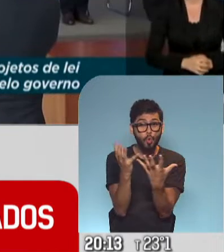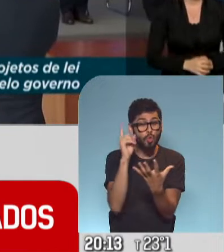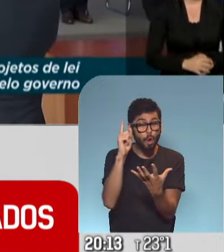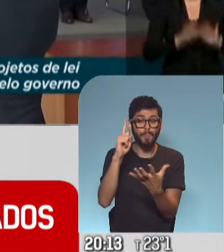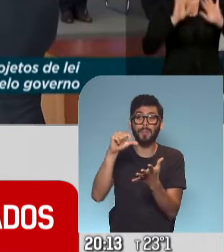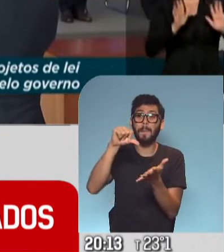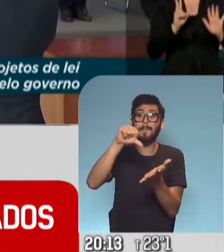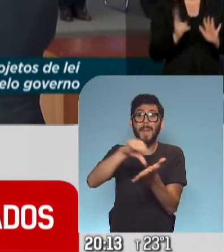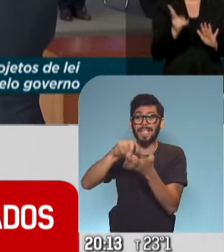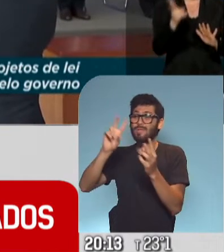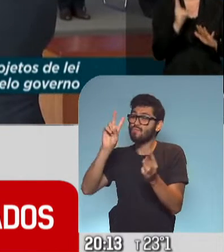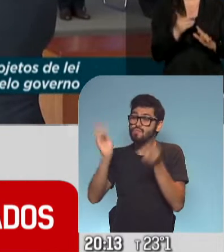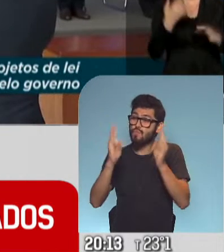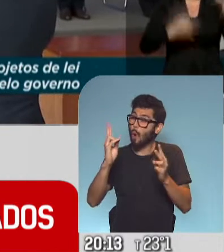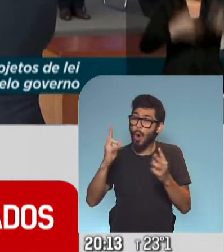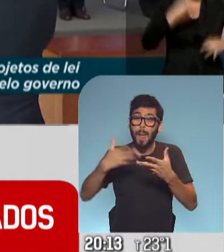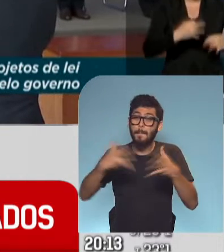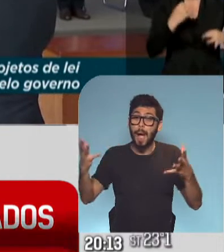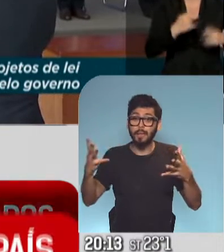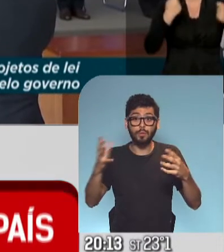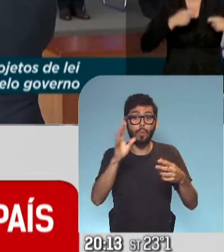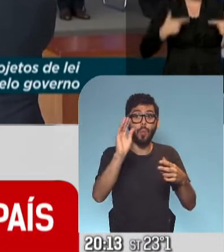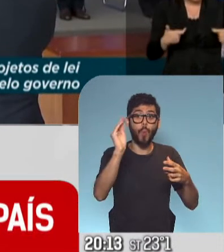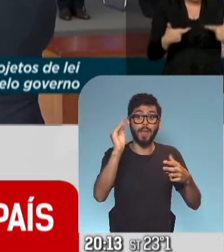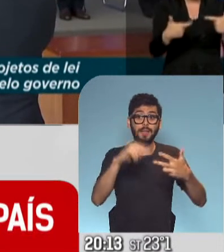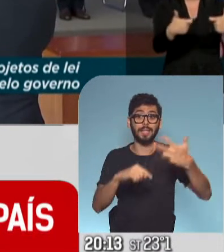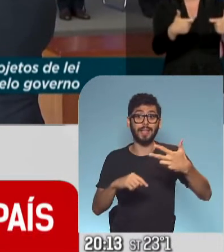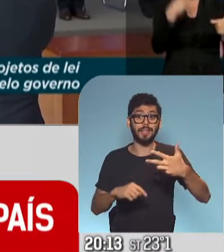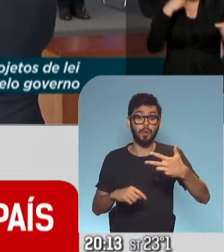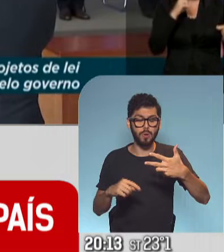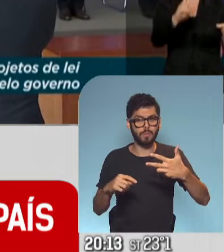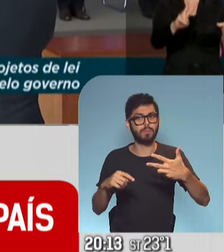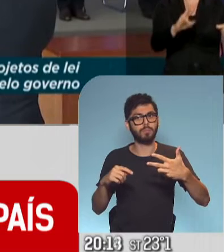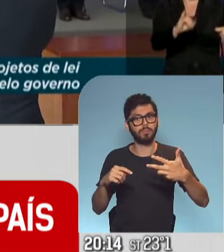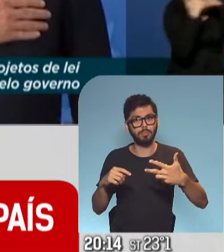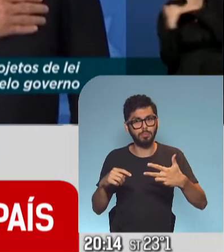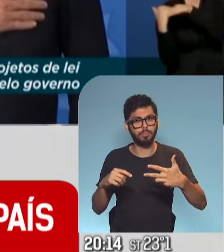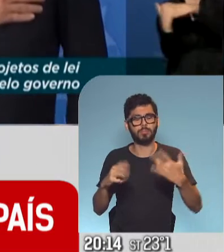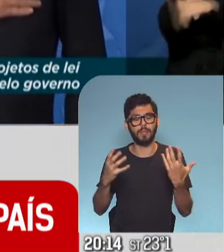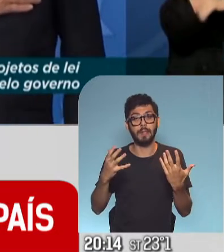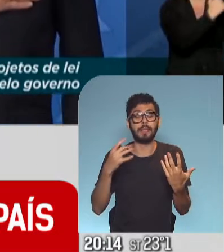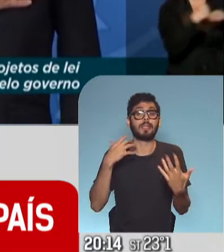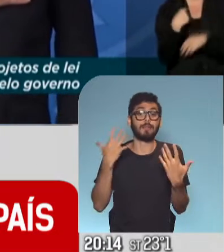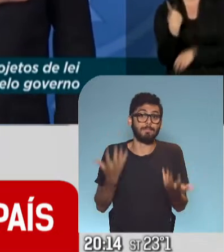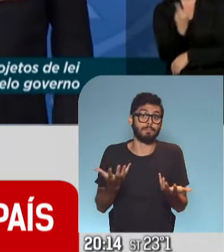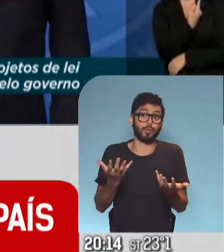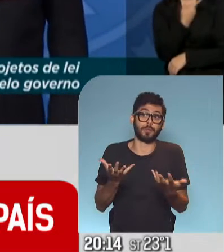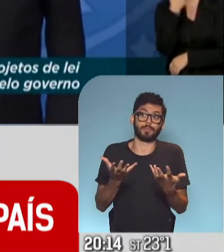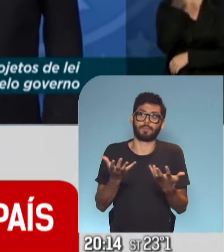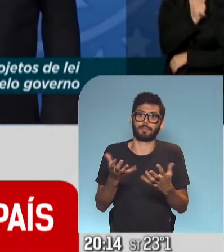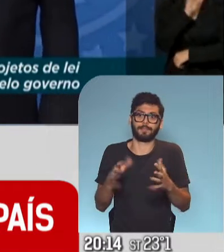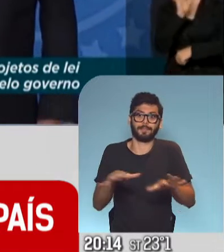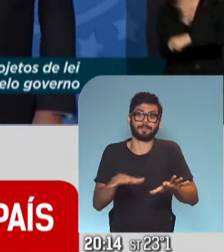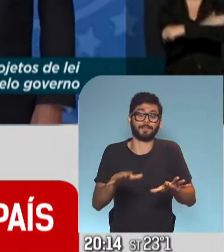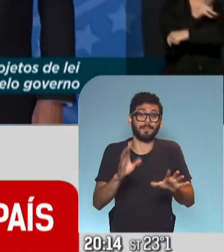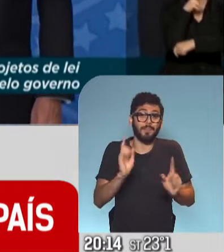alto con esta cantidad de muertes diarias producto del coronavirus. Así que eso está, por supuesto, impactando en un país